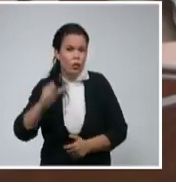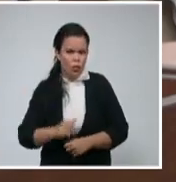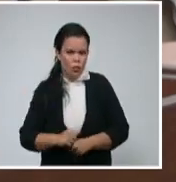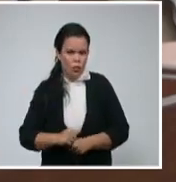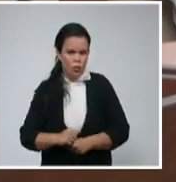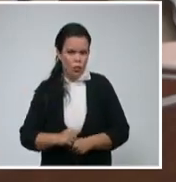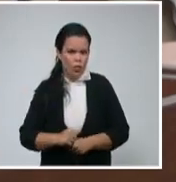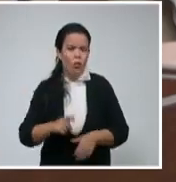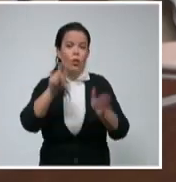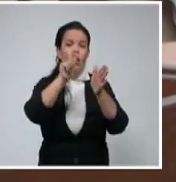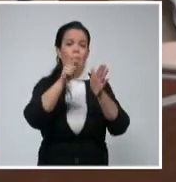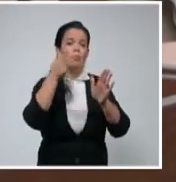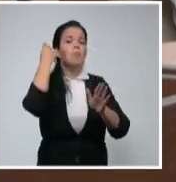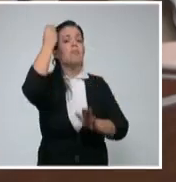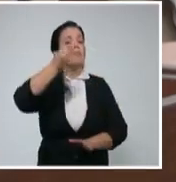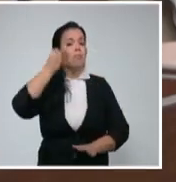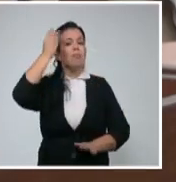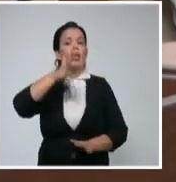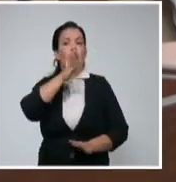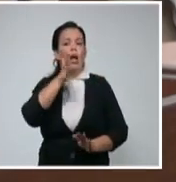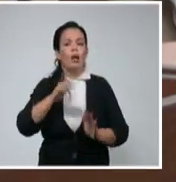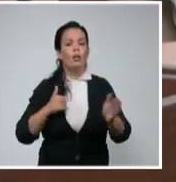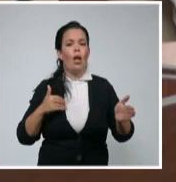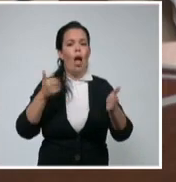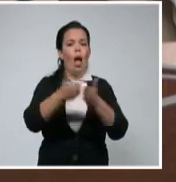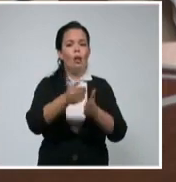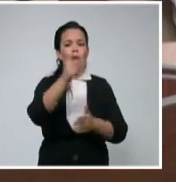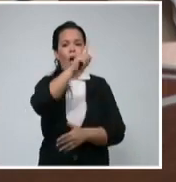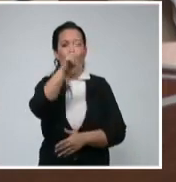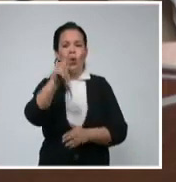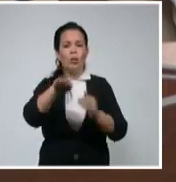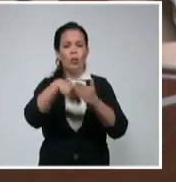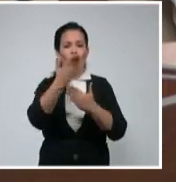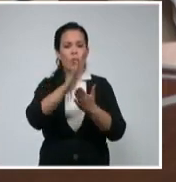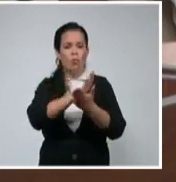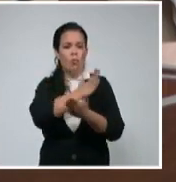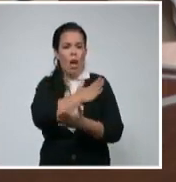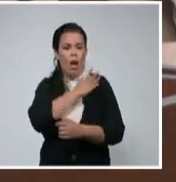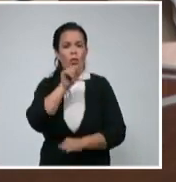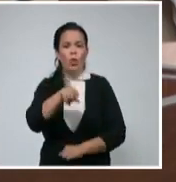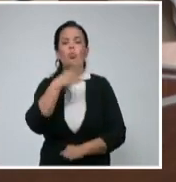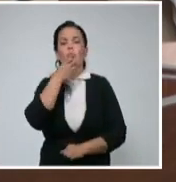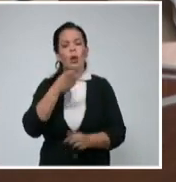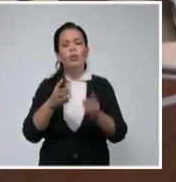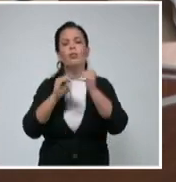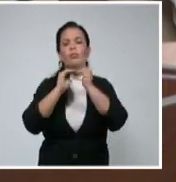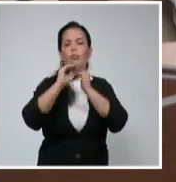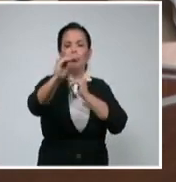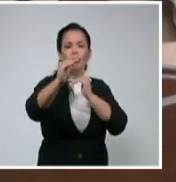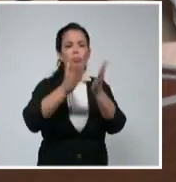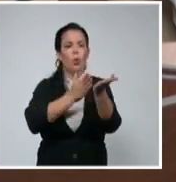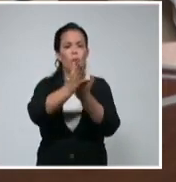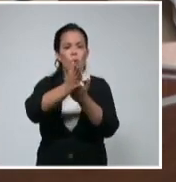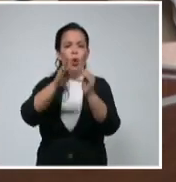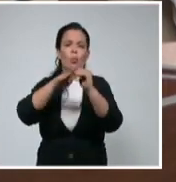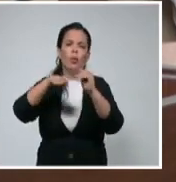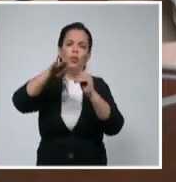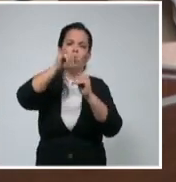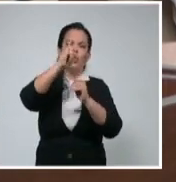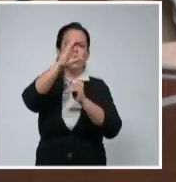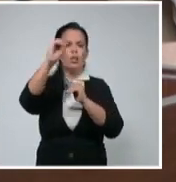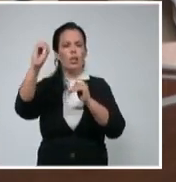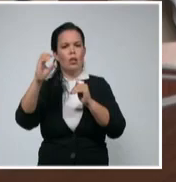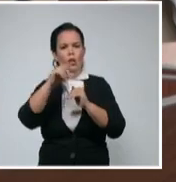el 13 de marzo es que se mantenga más o menos en esa, en ese, en ese, por encima de los 600 casos,